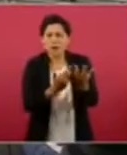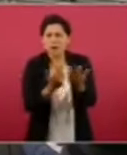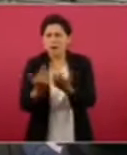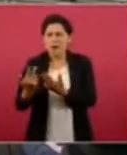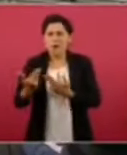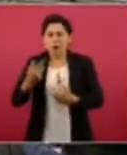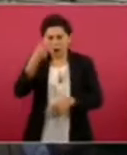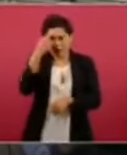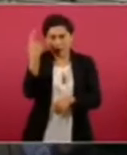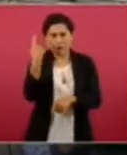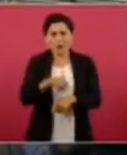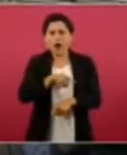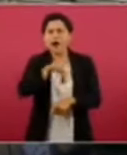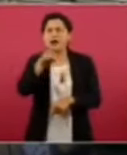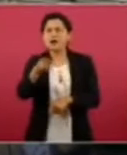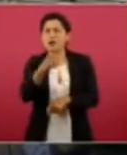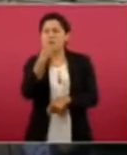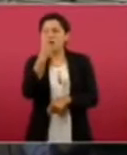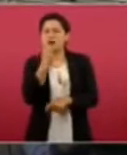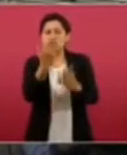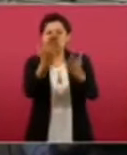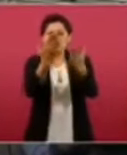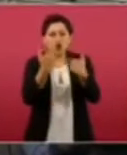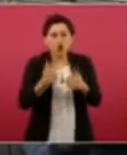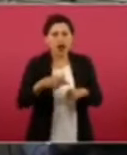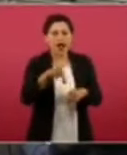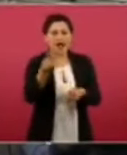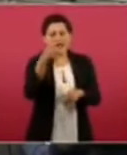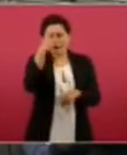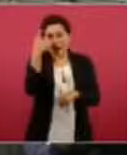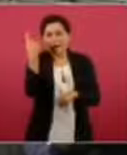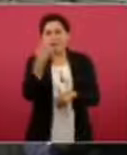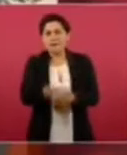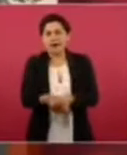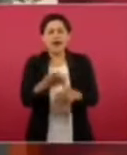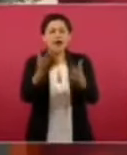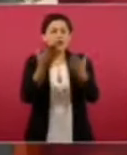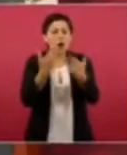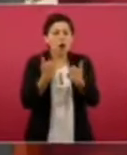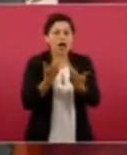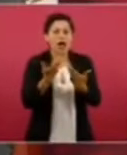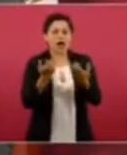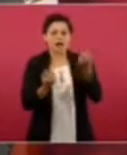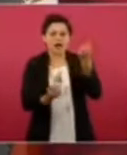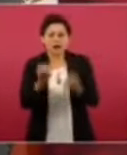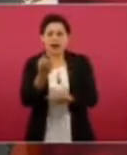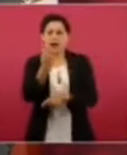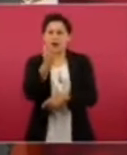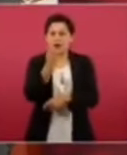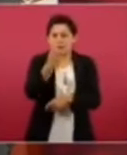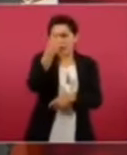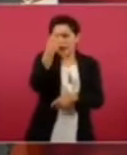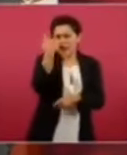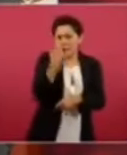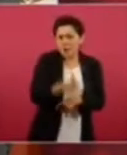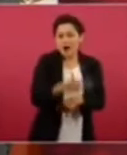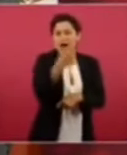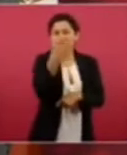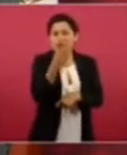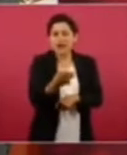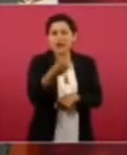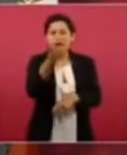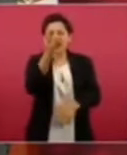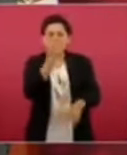tengan policías, para que no tengan equipo, para que no tengan patrullas, para que no tengan capacitación. Todo este